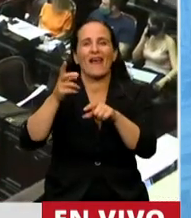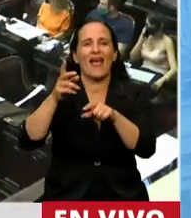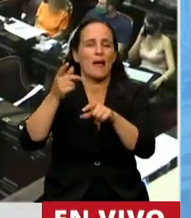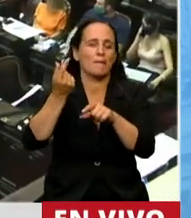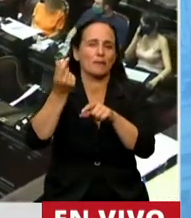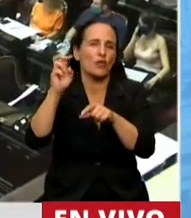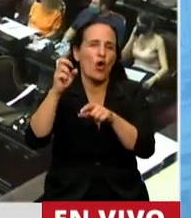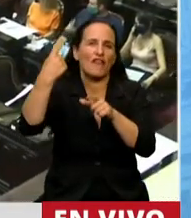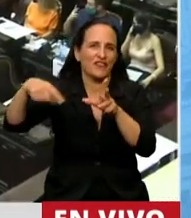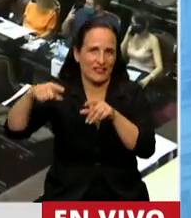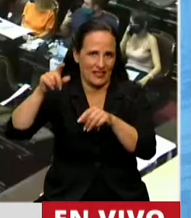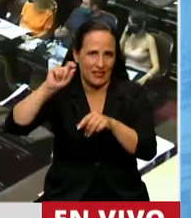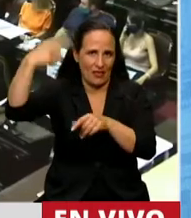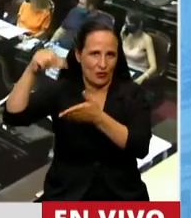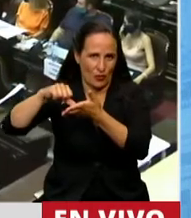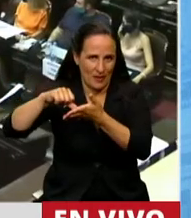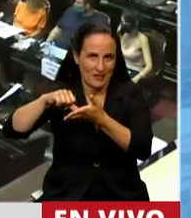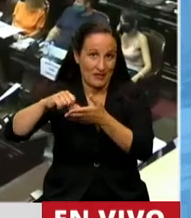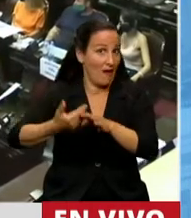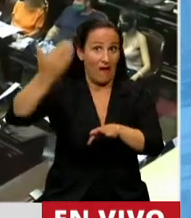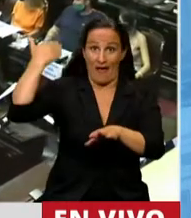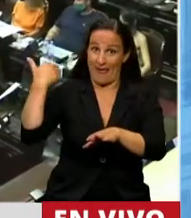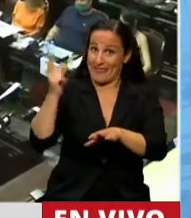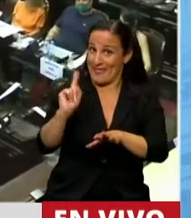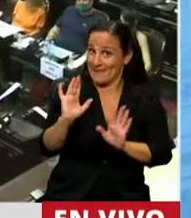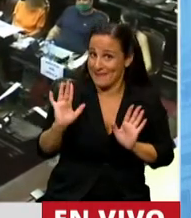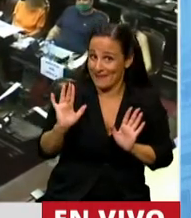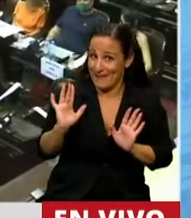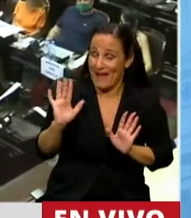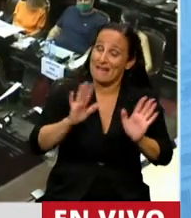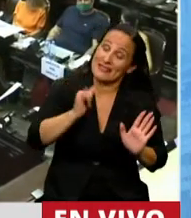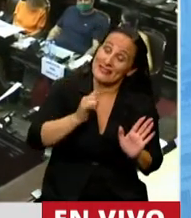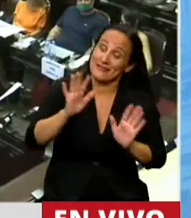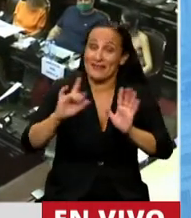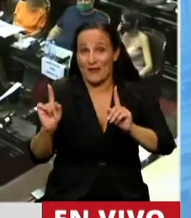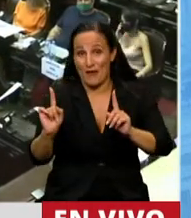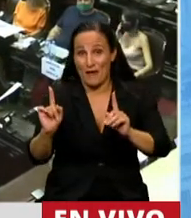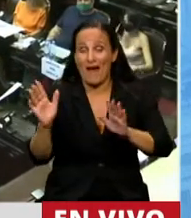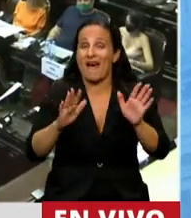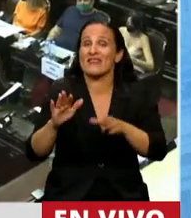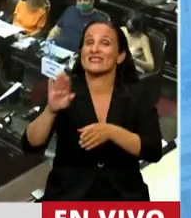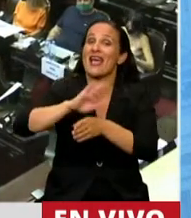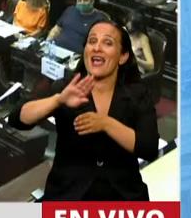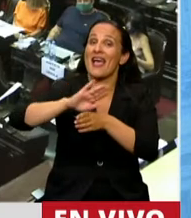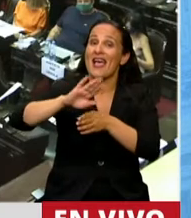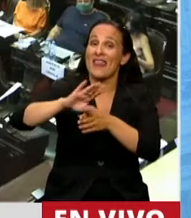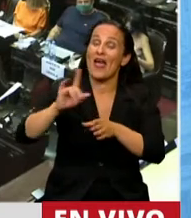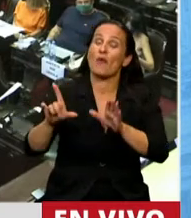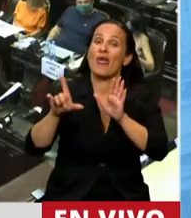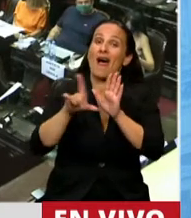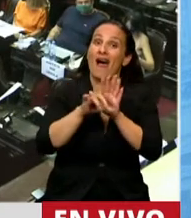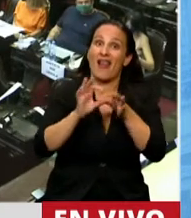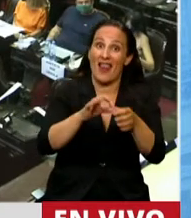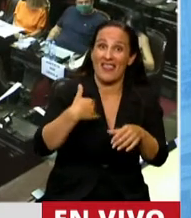algo que no siempre sucedió en nuestro país y donde habitualmente las deudas bajo legislación nacional terminaban en